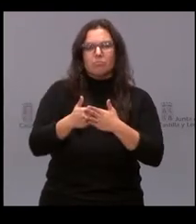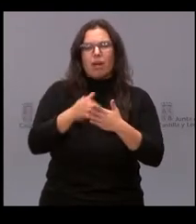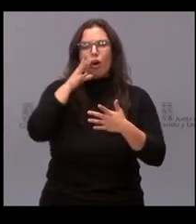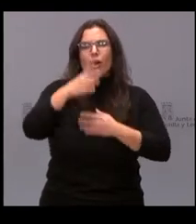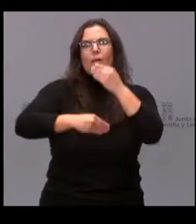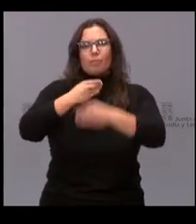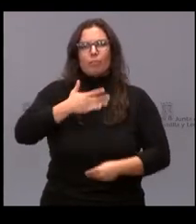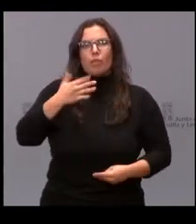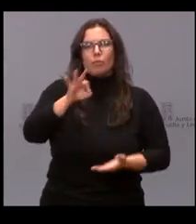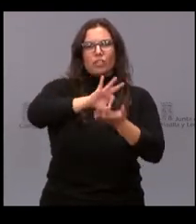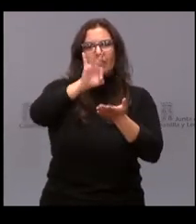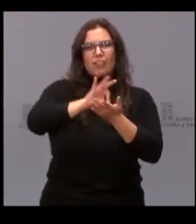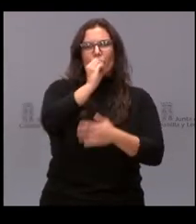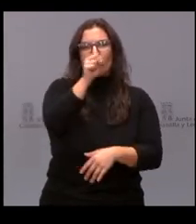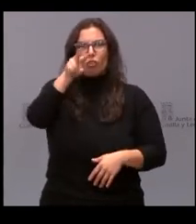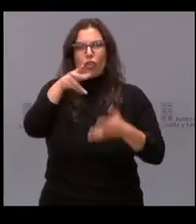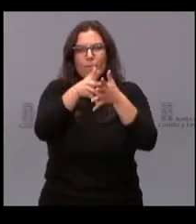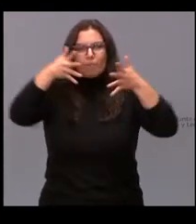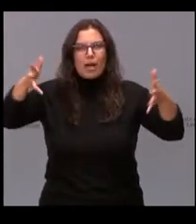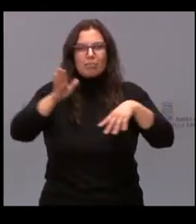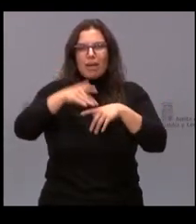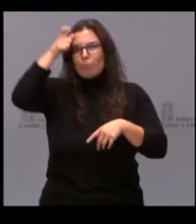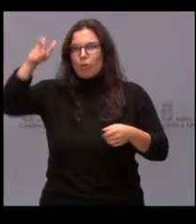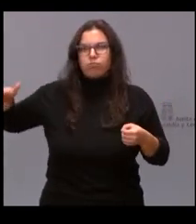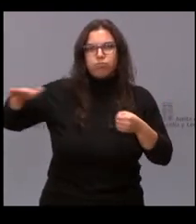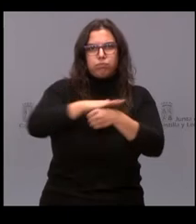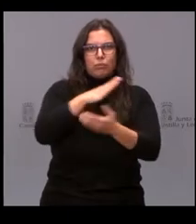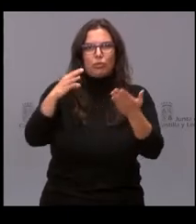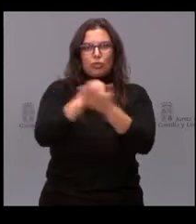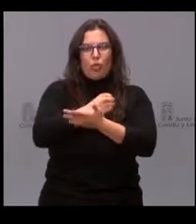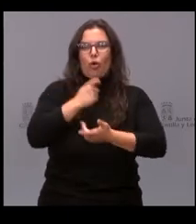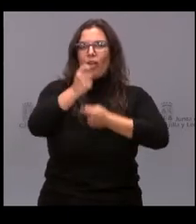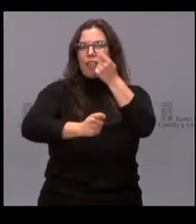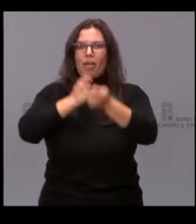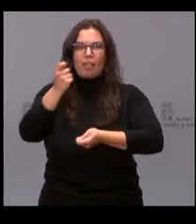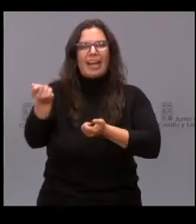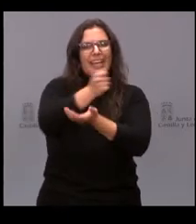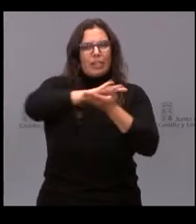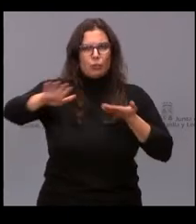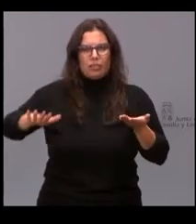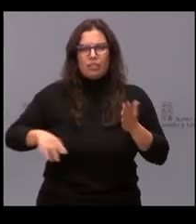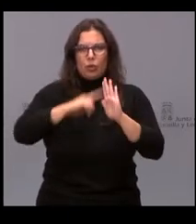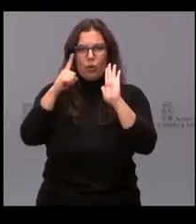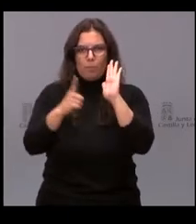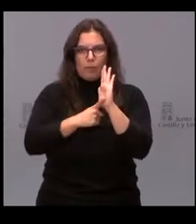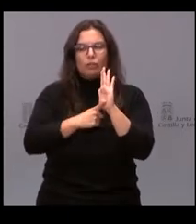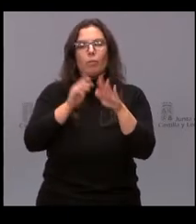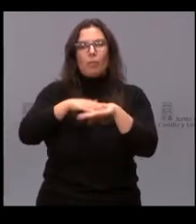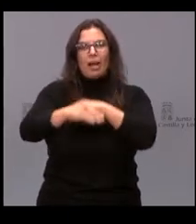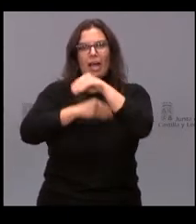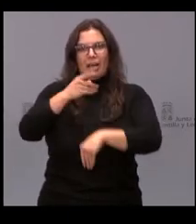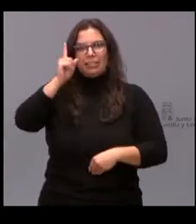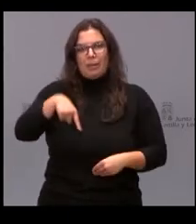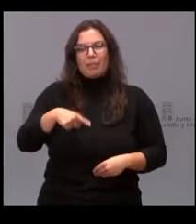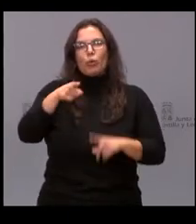Rural del 012 para facilitar la utilización de este servicio de forma totalmente gratuita por los ayuntamientos y